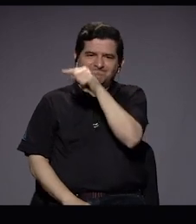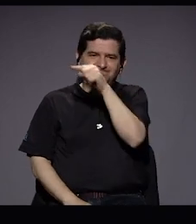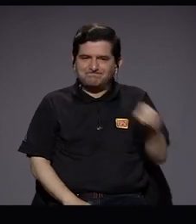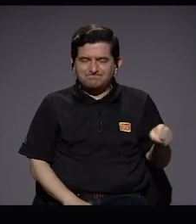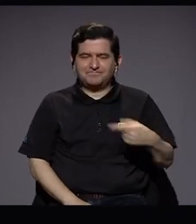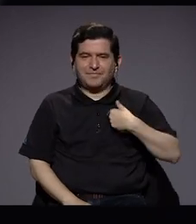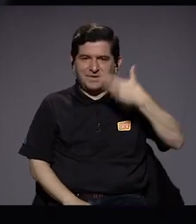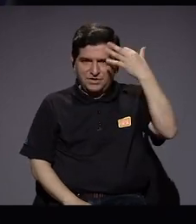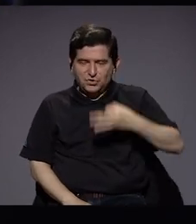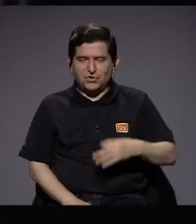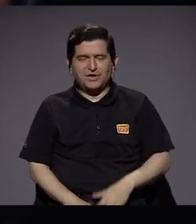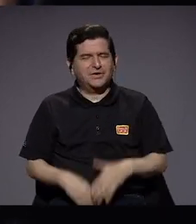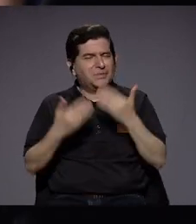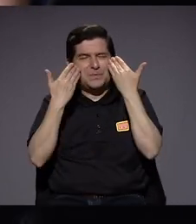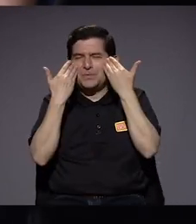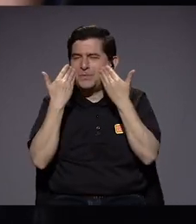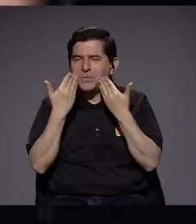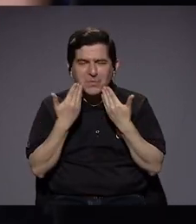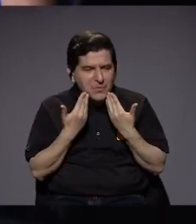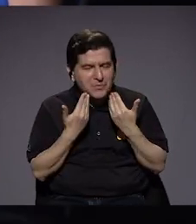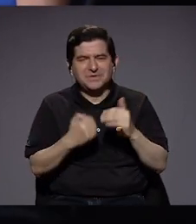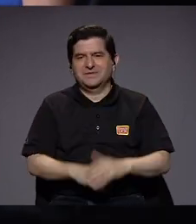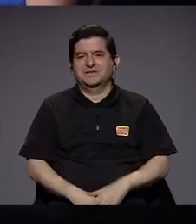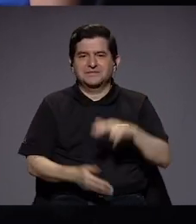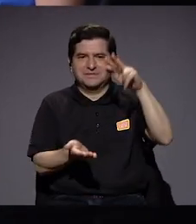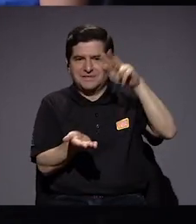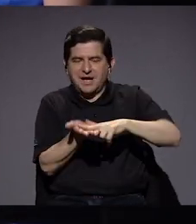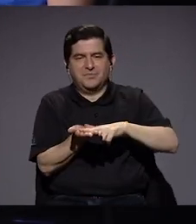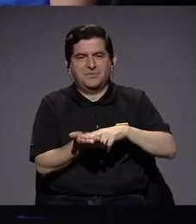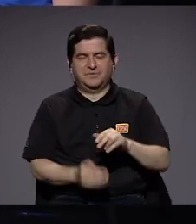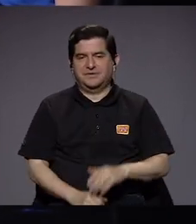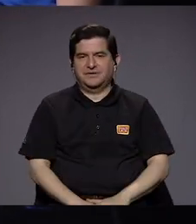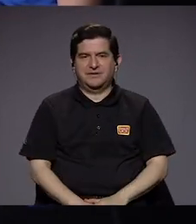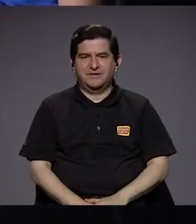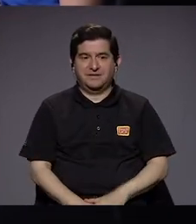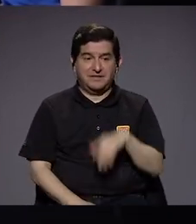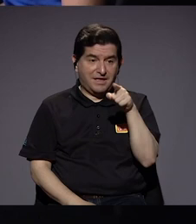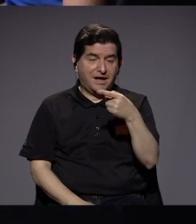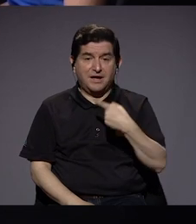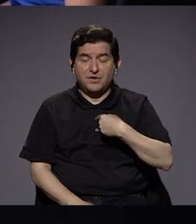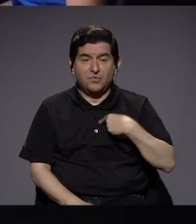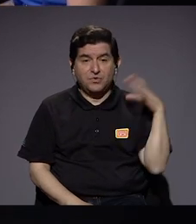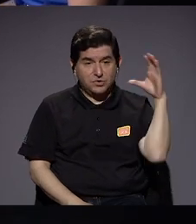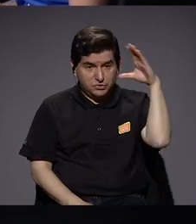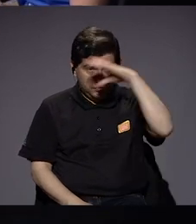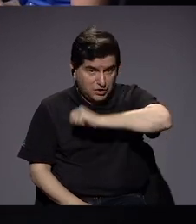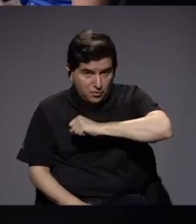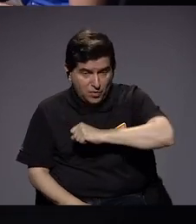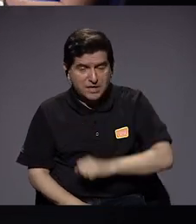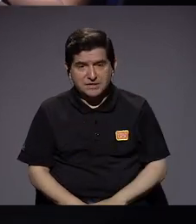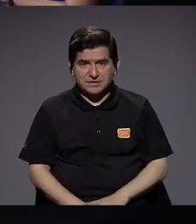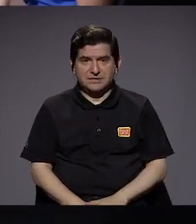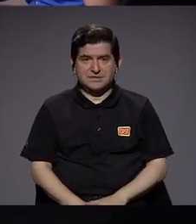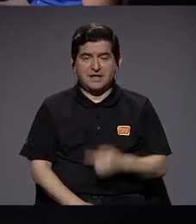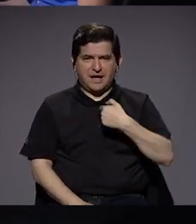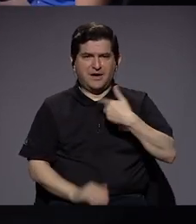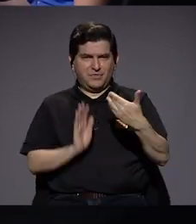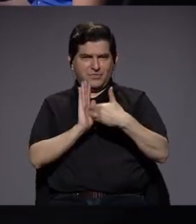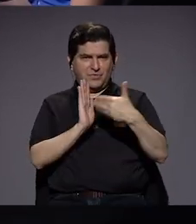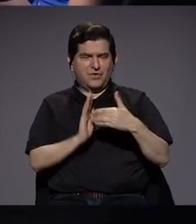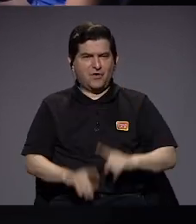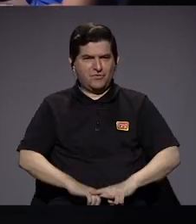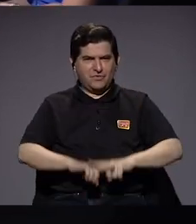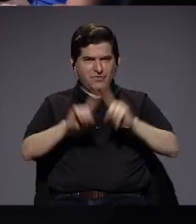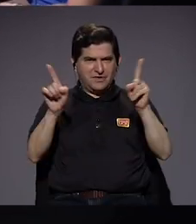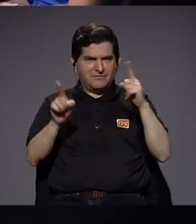ha sido una tristeza profunda la aprobación de la misma y es ahí donde uno nota y le atraviesa por el cuerpo